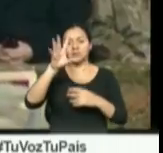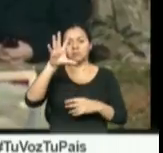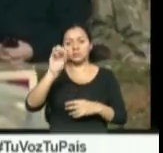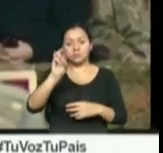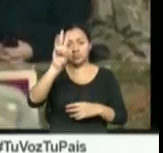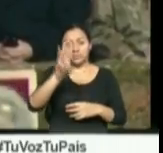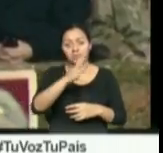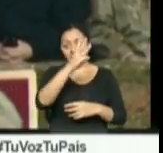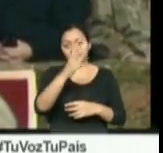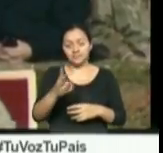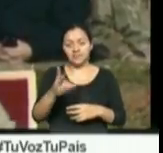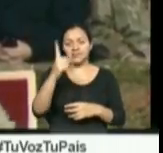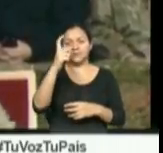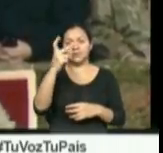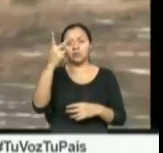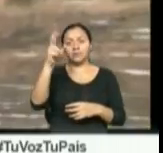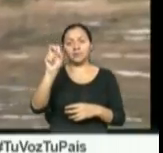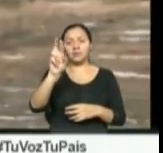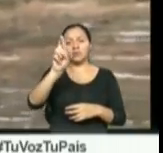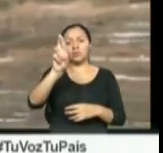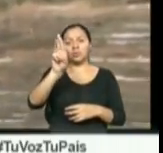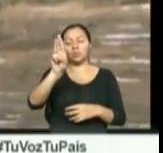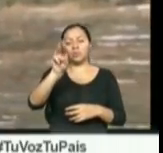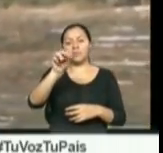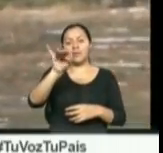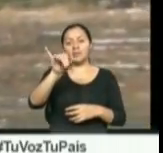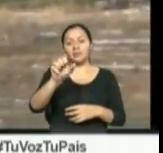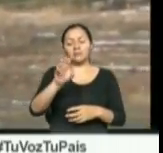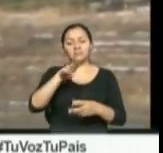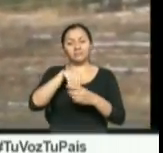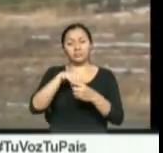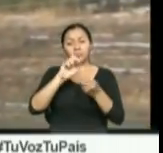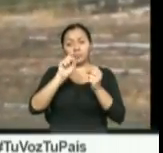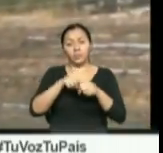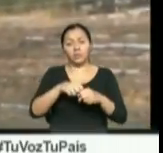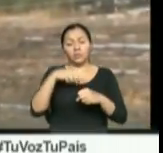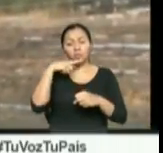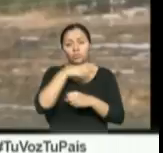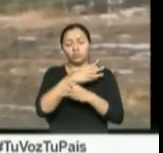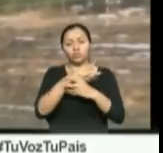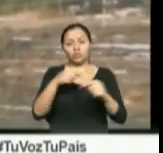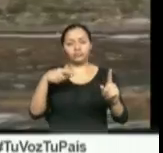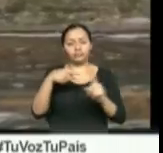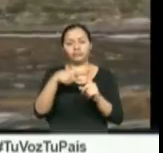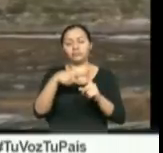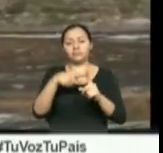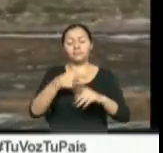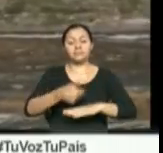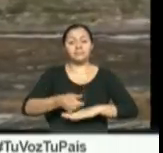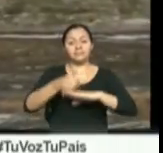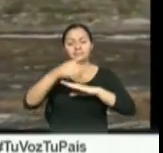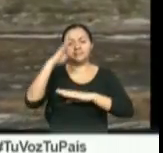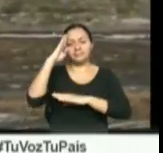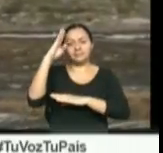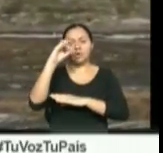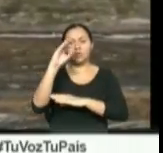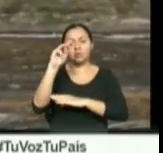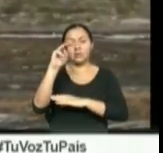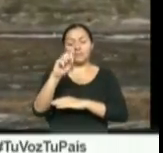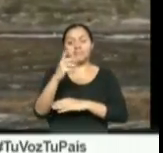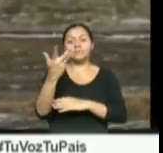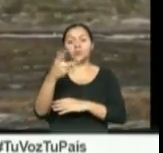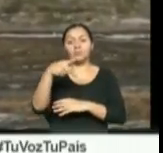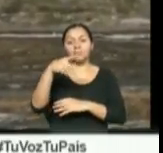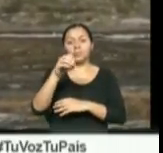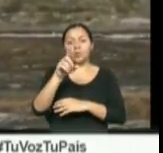120 rumanos. Su objetivo disuadir a Rusia de una posible agresión. El comandante en jefe del batallón de la OTAN en Polonia